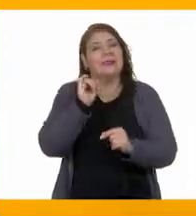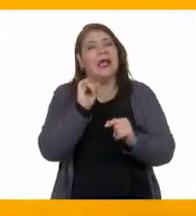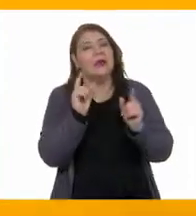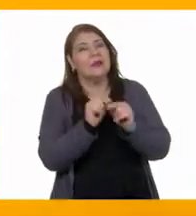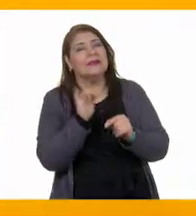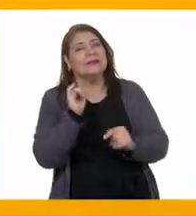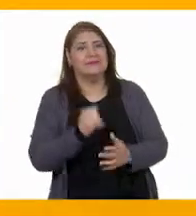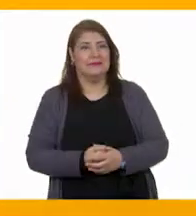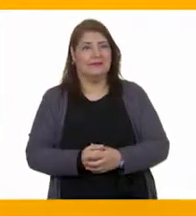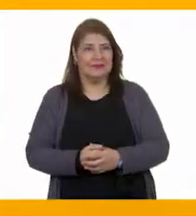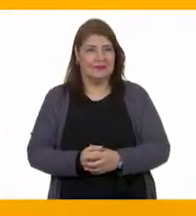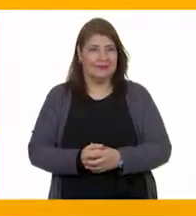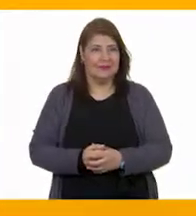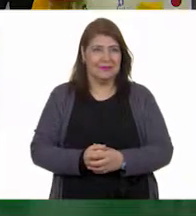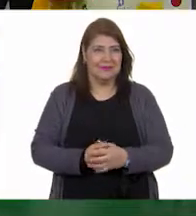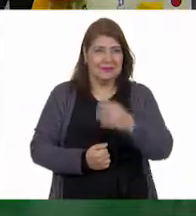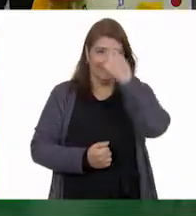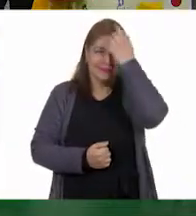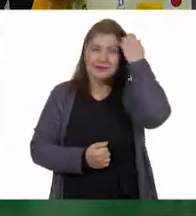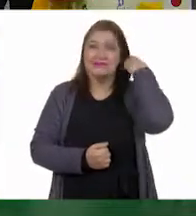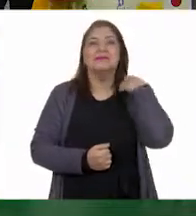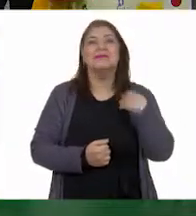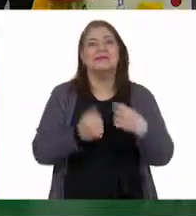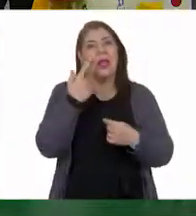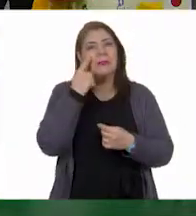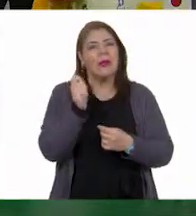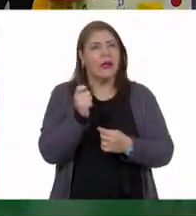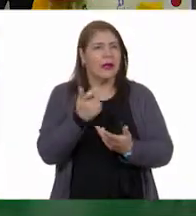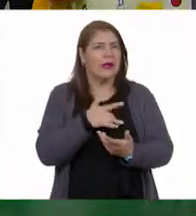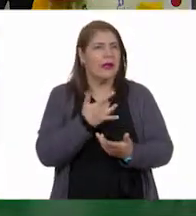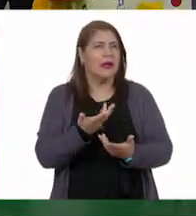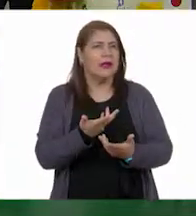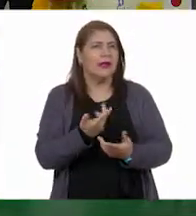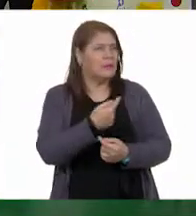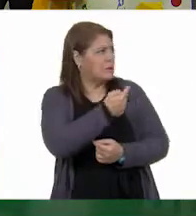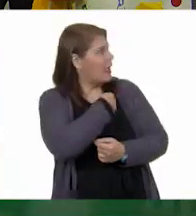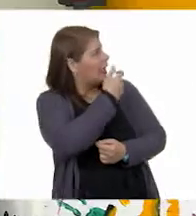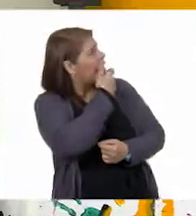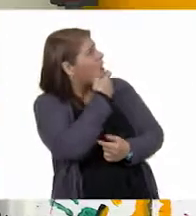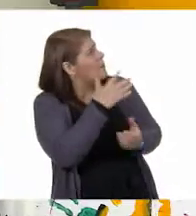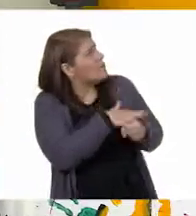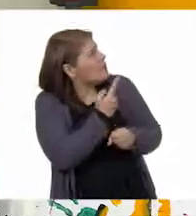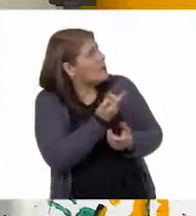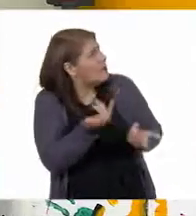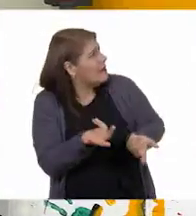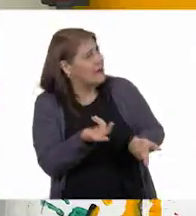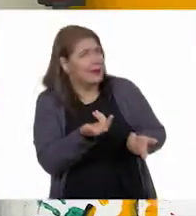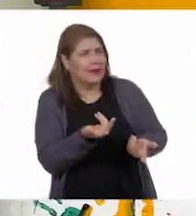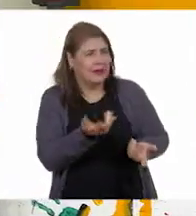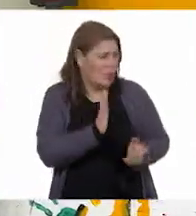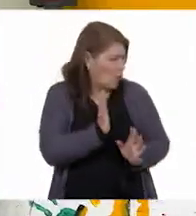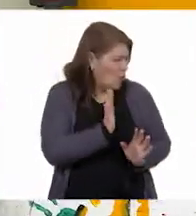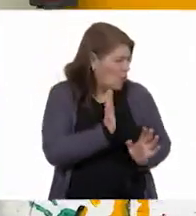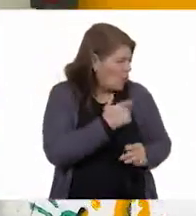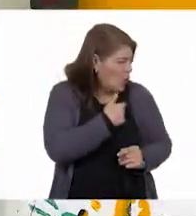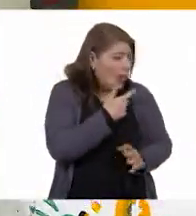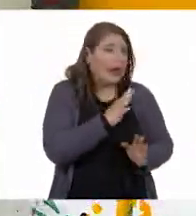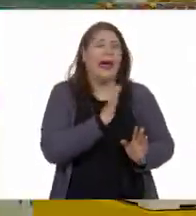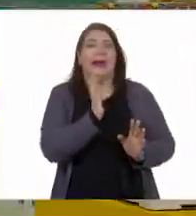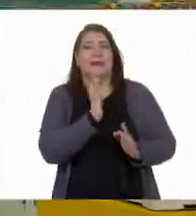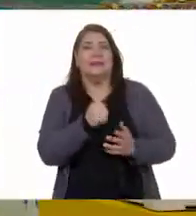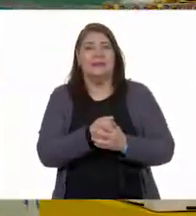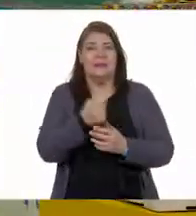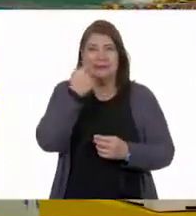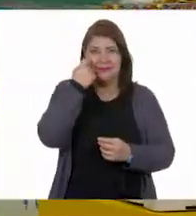Es cortito, sí, es cortito. Sí, bueno, ¿por qué te ríes, dije? Ay, Gloria, es muy divertida. ¿Por qué te estás riendo de mí? No me estoy riendo de ti. Bueno, ¿qué les